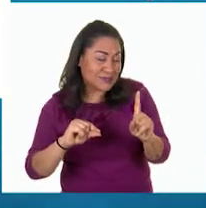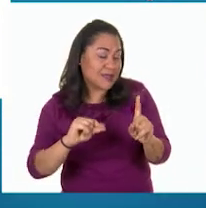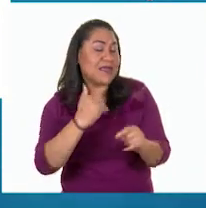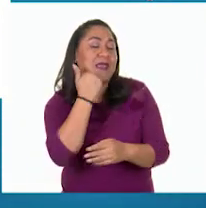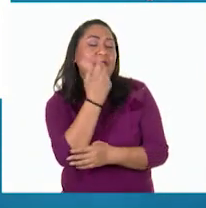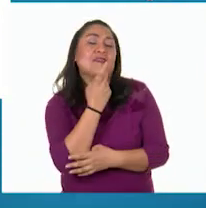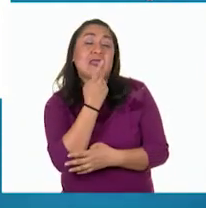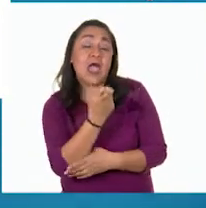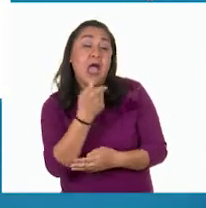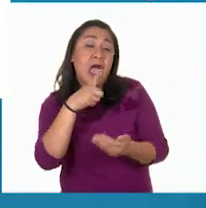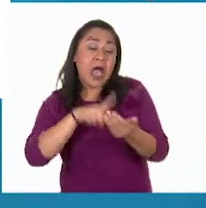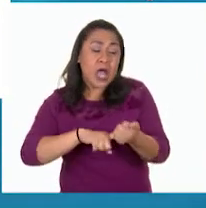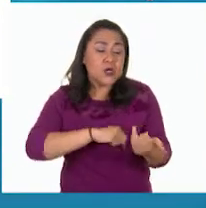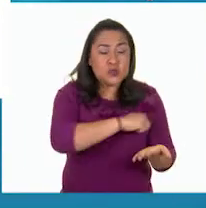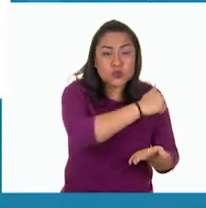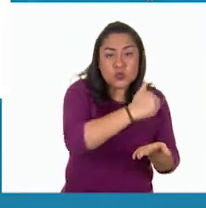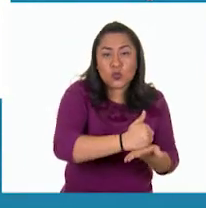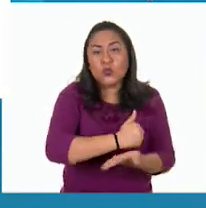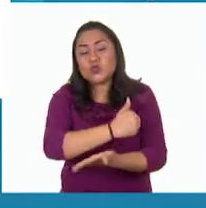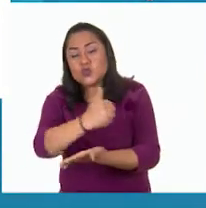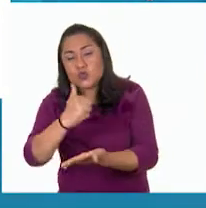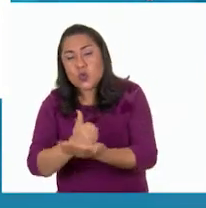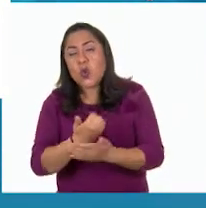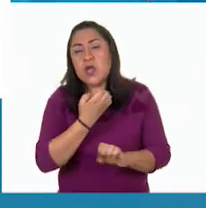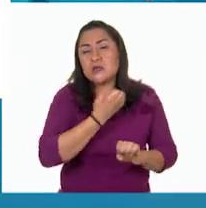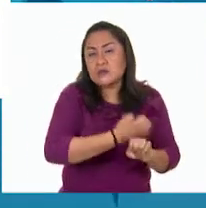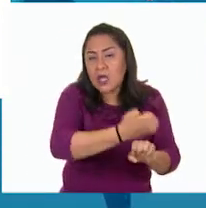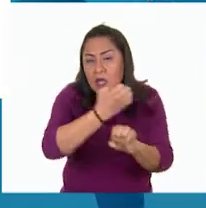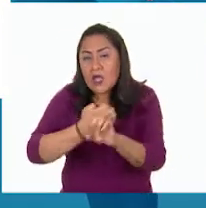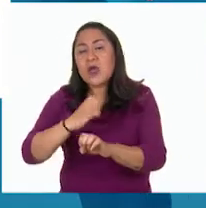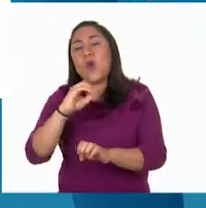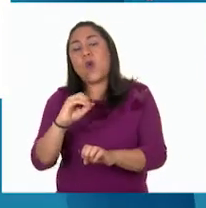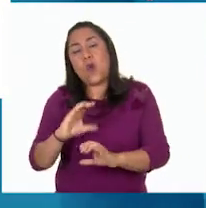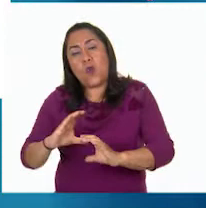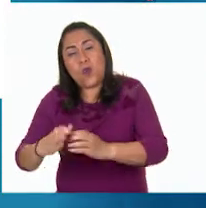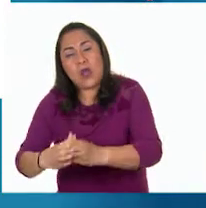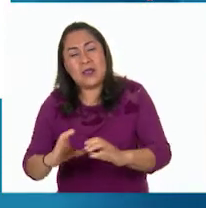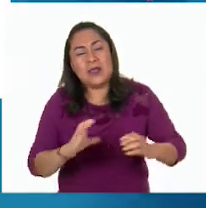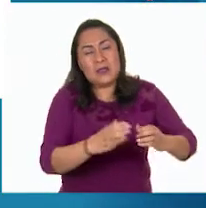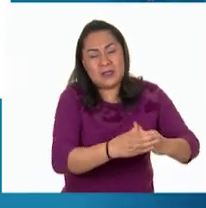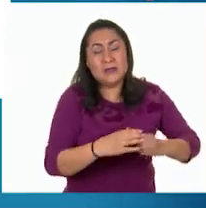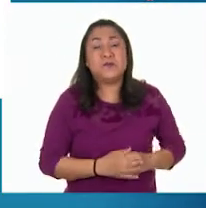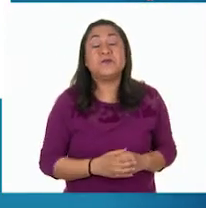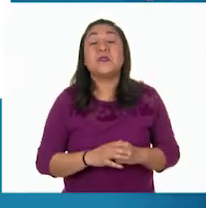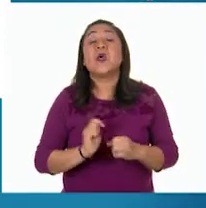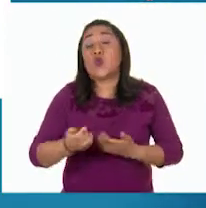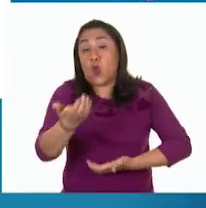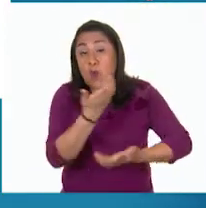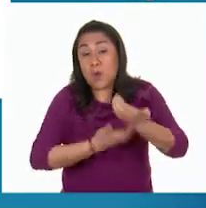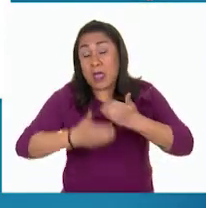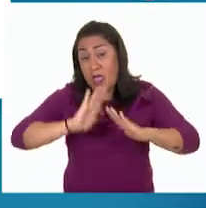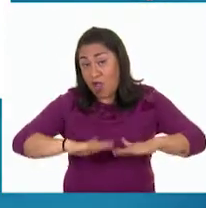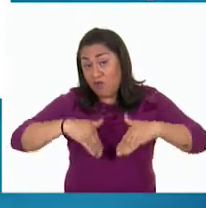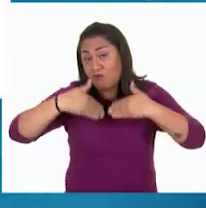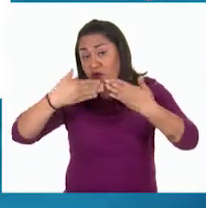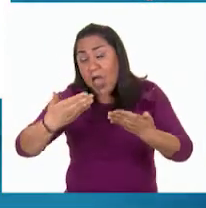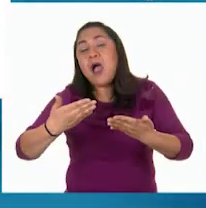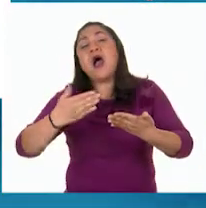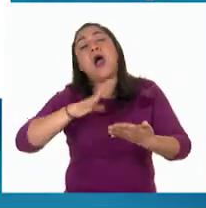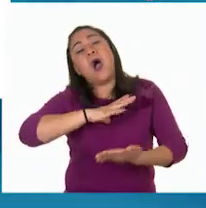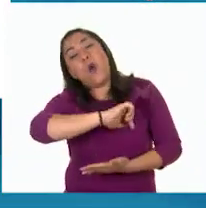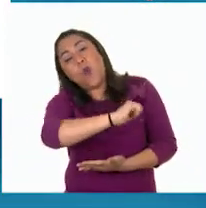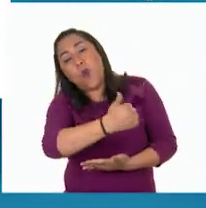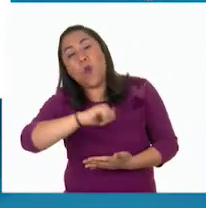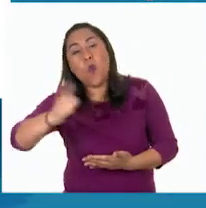decir, entre sus ciudades, estados y localidades. El comercio externo se realiza con otros